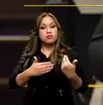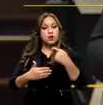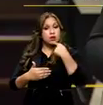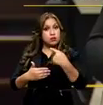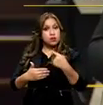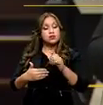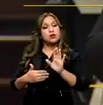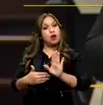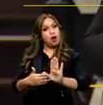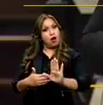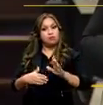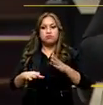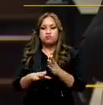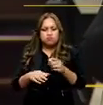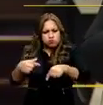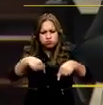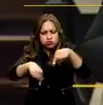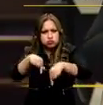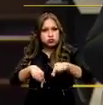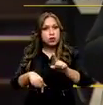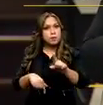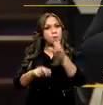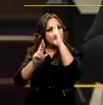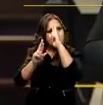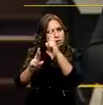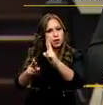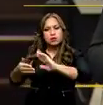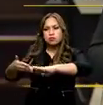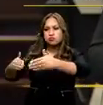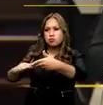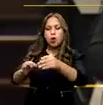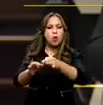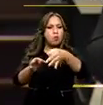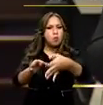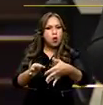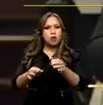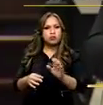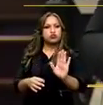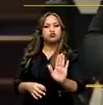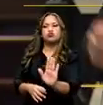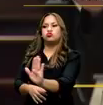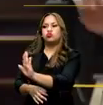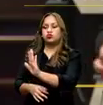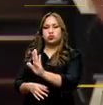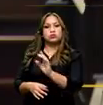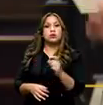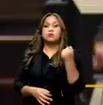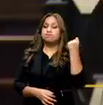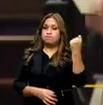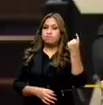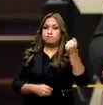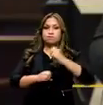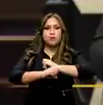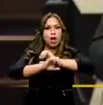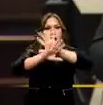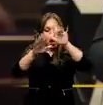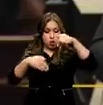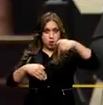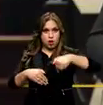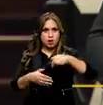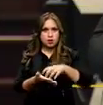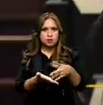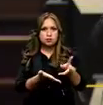investigaciones respetando los derechos de comunidades, pueblos y nacionalidades. Es decir, debemos tener claro en este